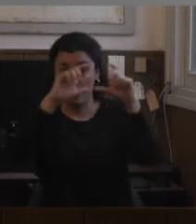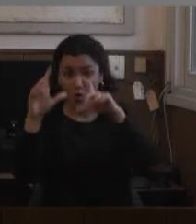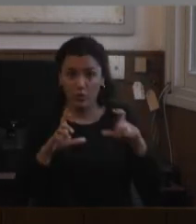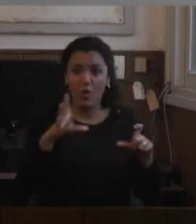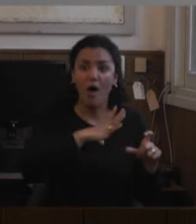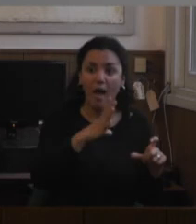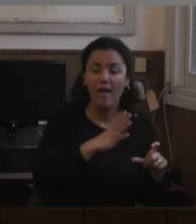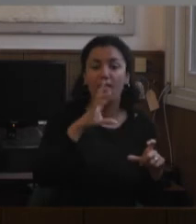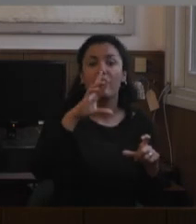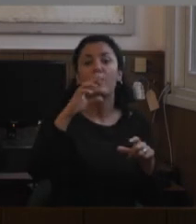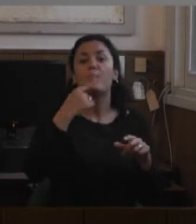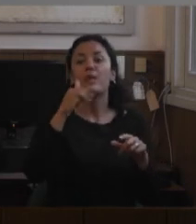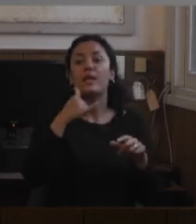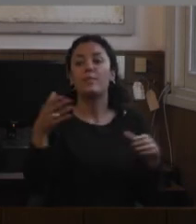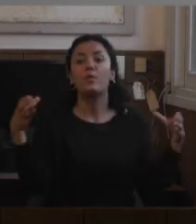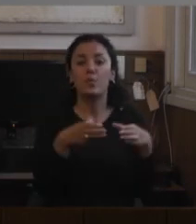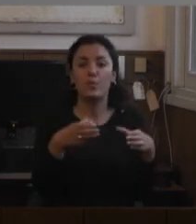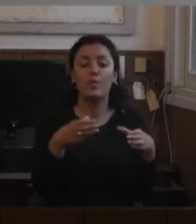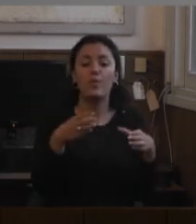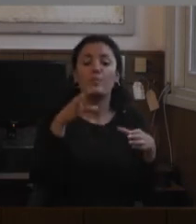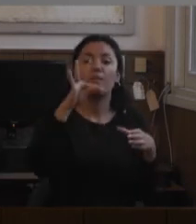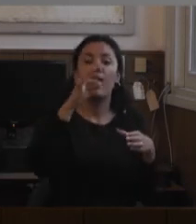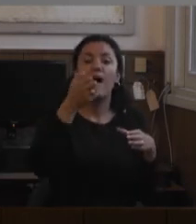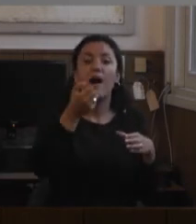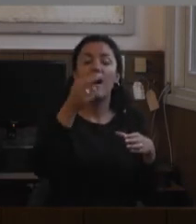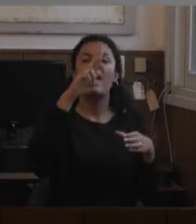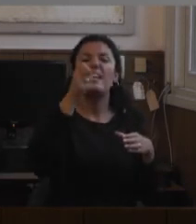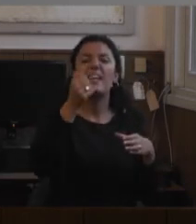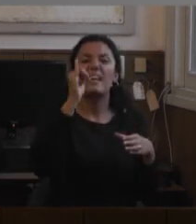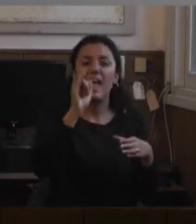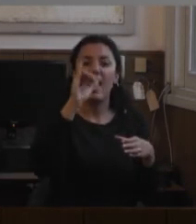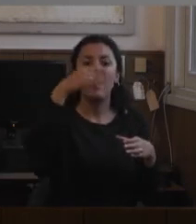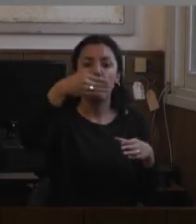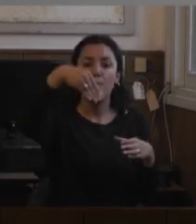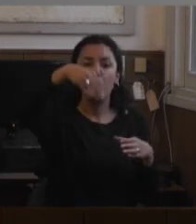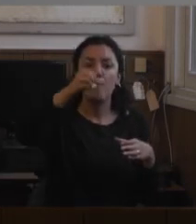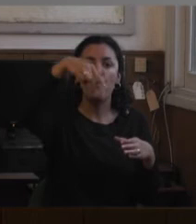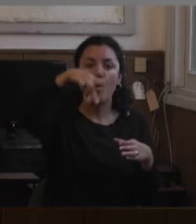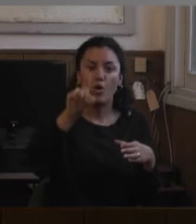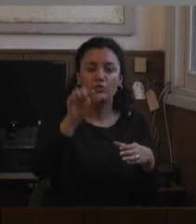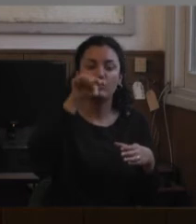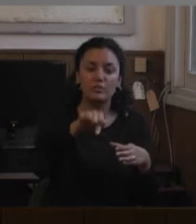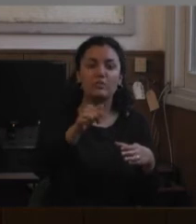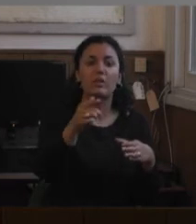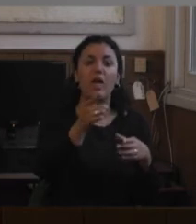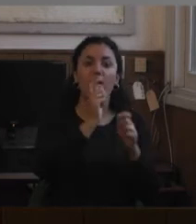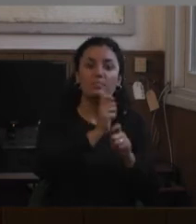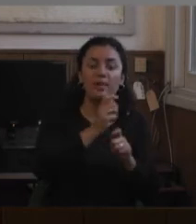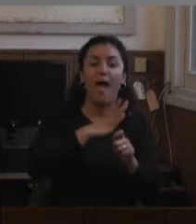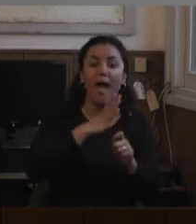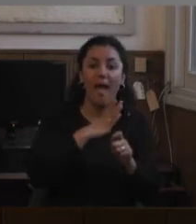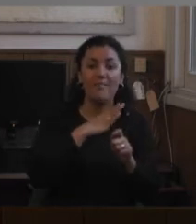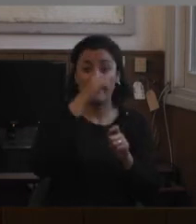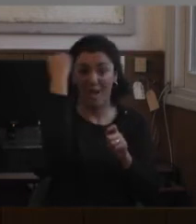Raymond que está inspirada en un chico con síndrome de Down pero es un delirio la banda la excusa es el pibe con síndrome de Down